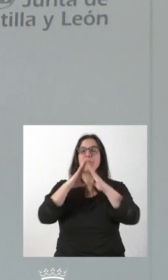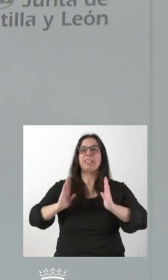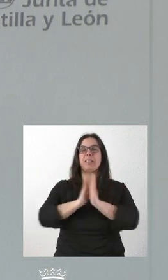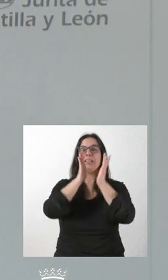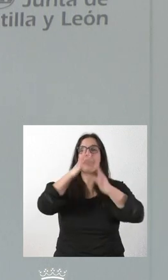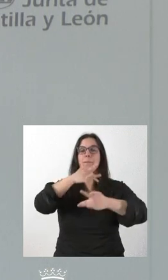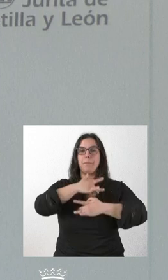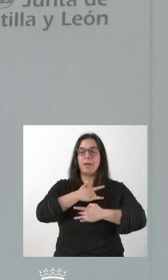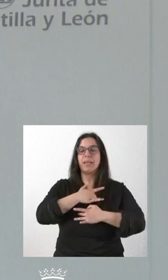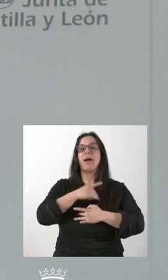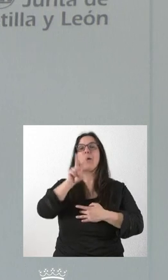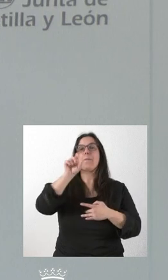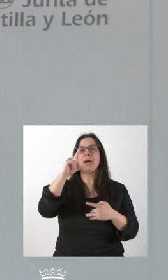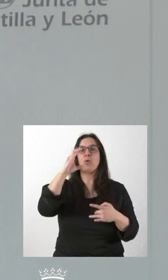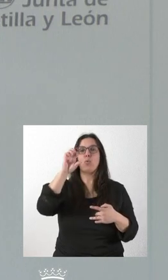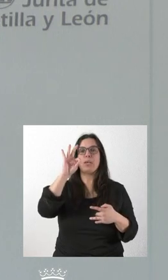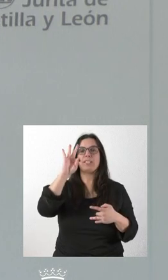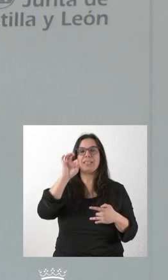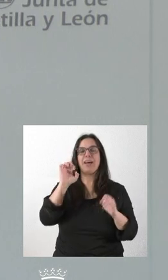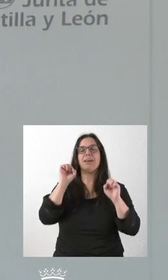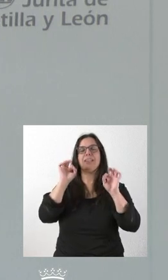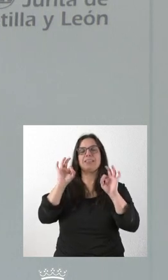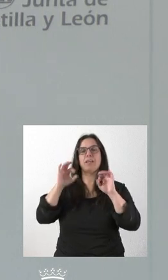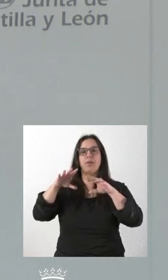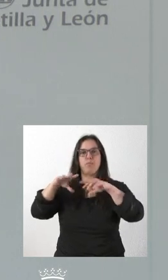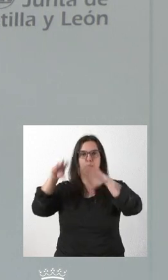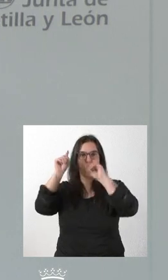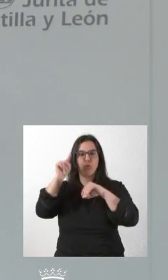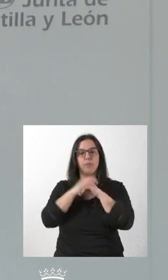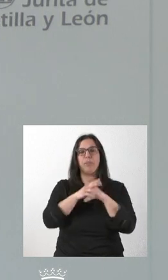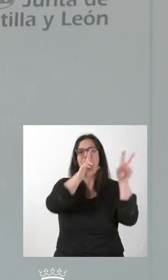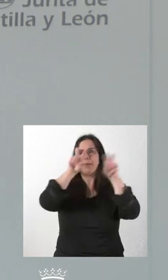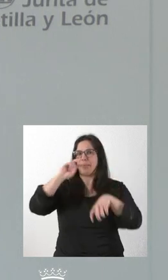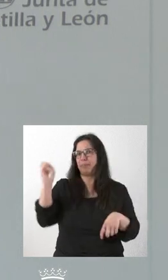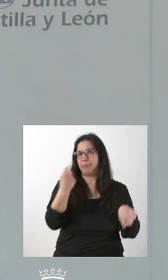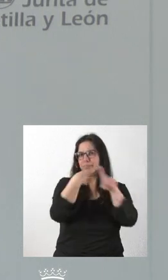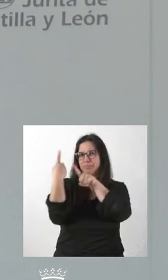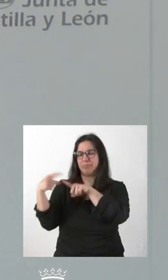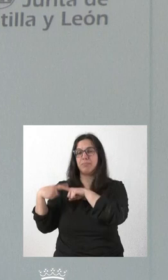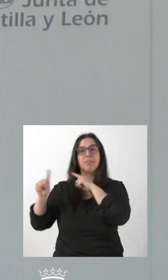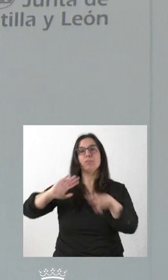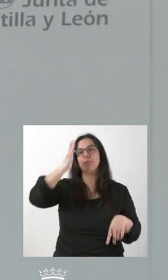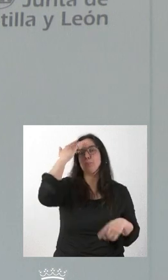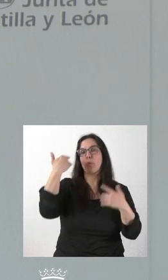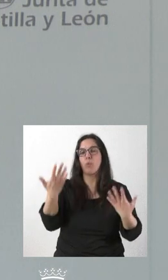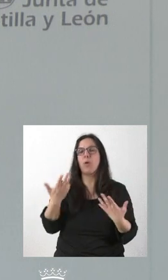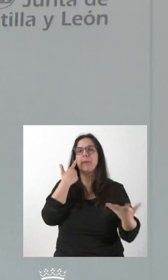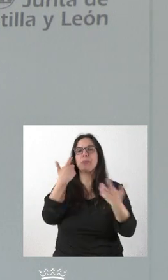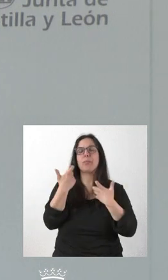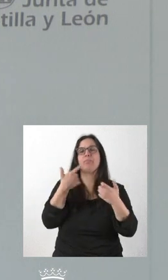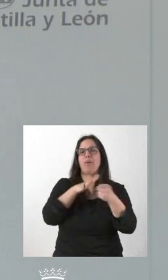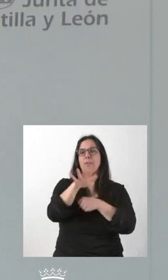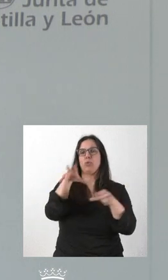Valpuesta, en Burgos. Son temas de muy distinta naturaleza, donde impera fundamentalmente el apartado social